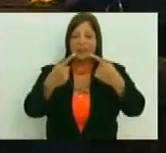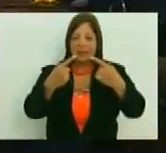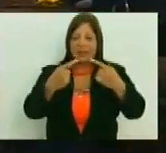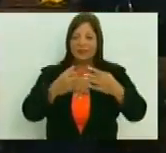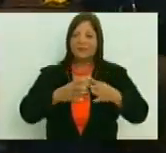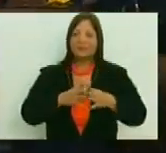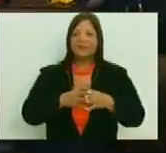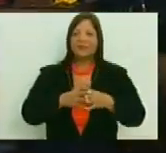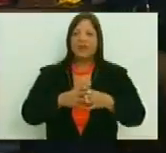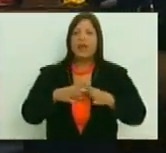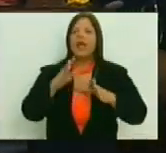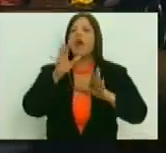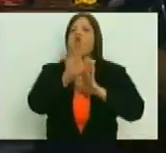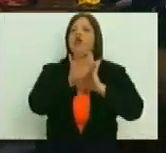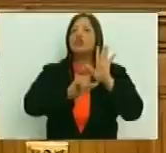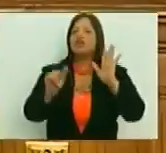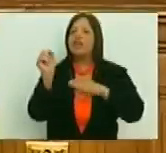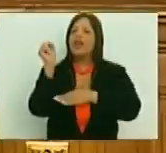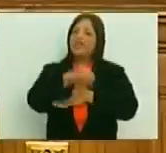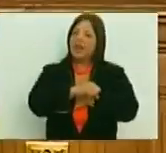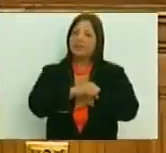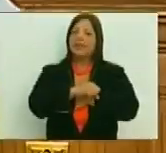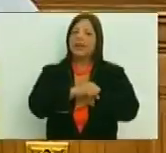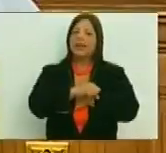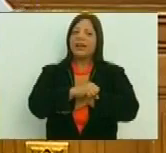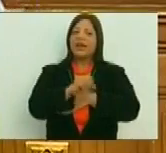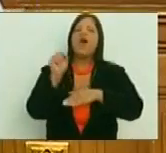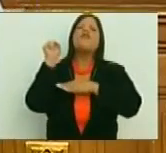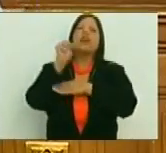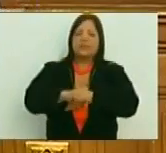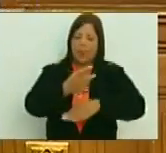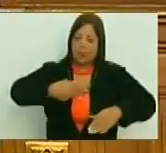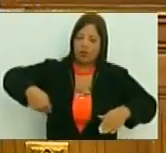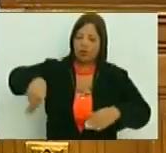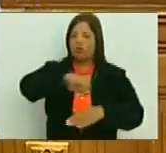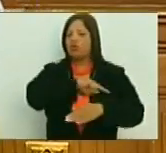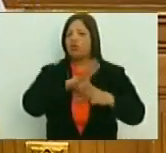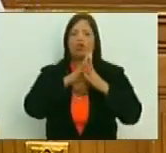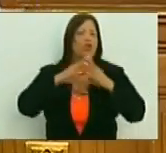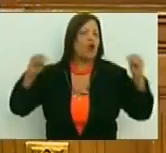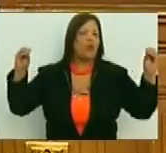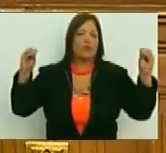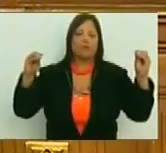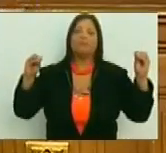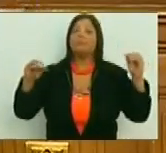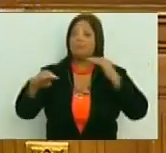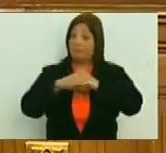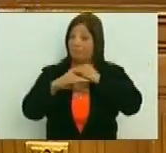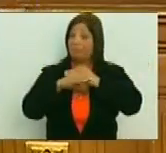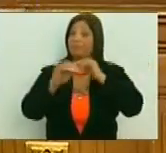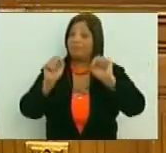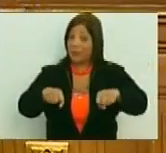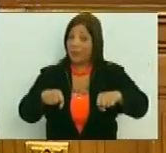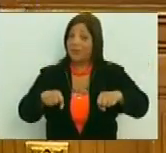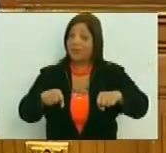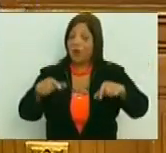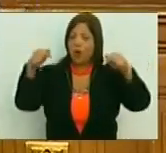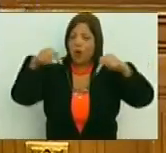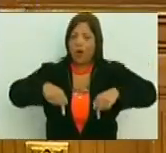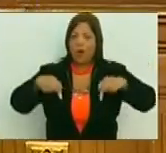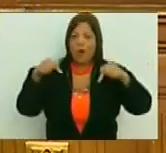si la constituyente vence, vencemos todos. Y así tiene que ser. Hoy